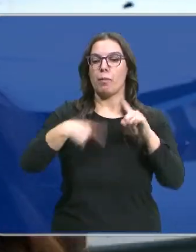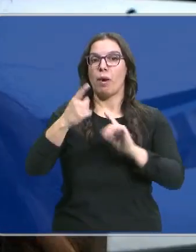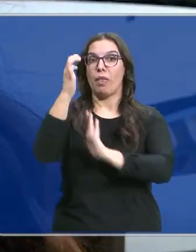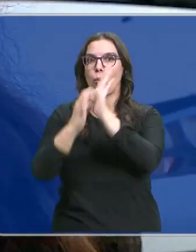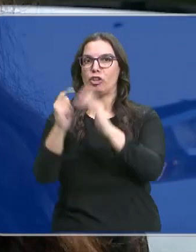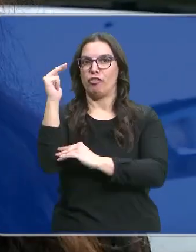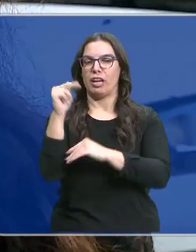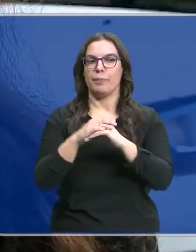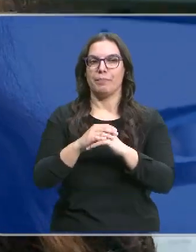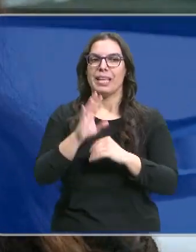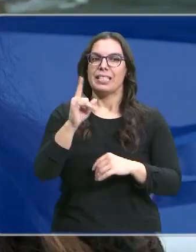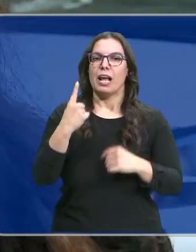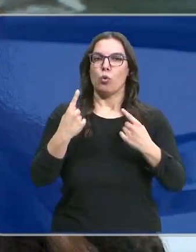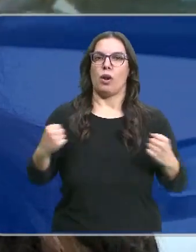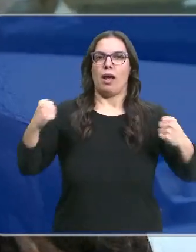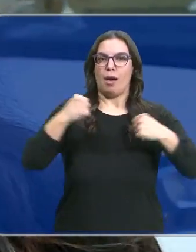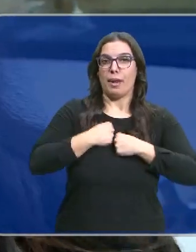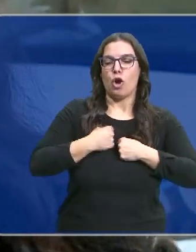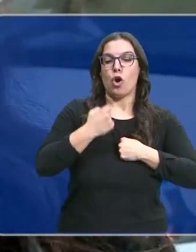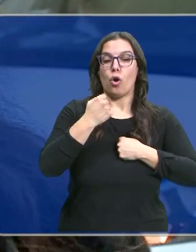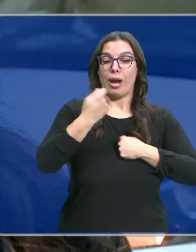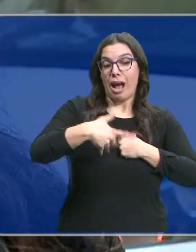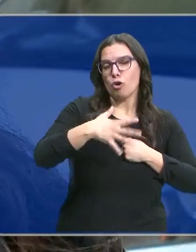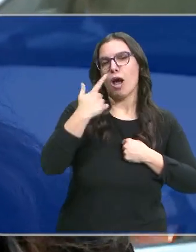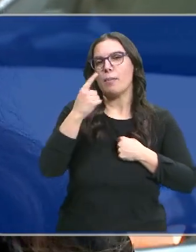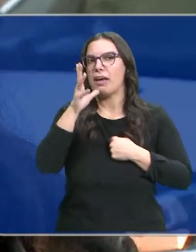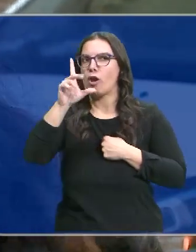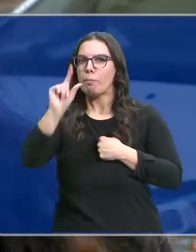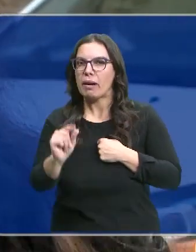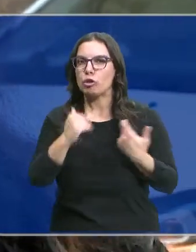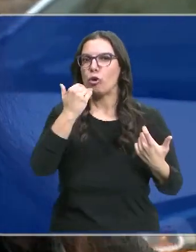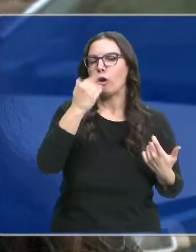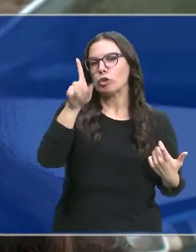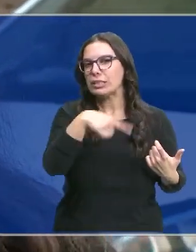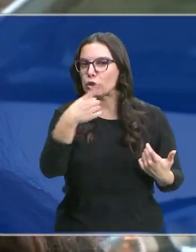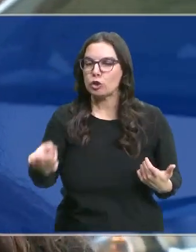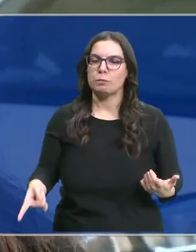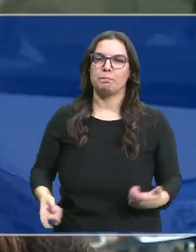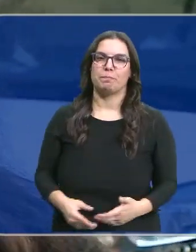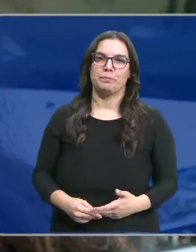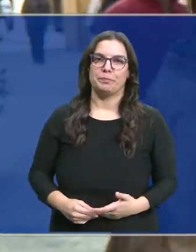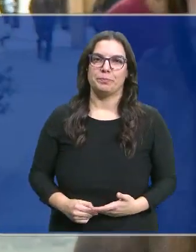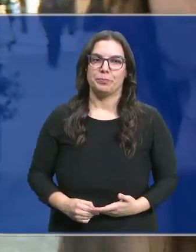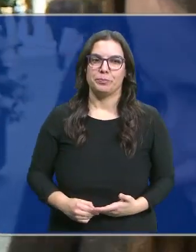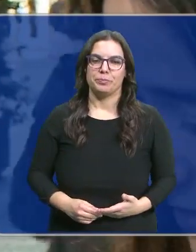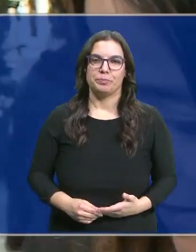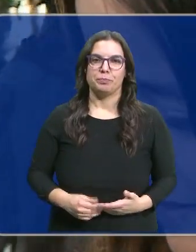Sí que hay algún abrigo que es más caro, que siempre miro a ver si está ahora mejor de precio.